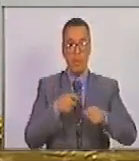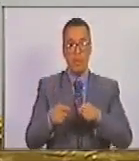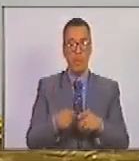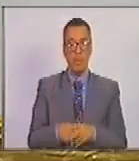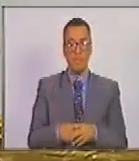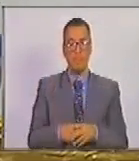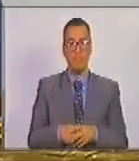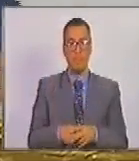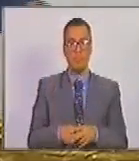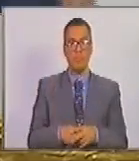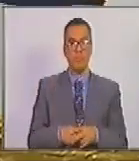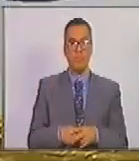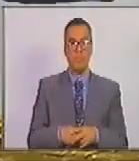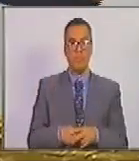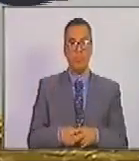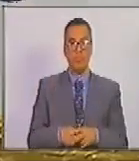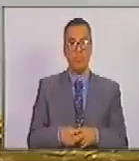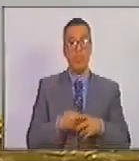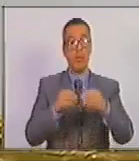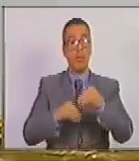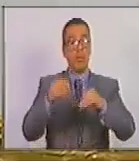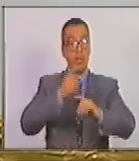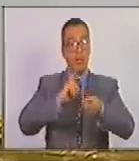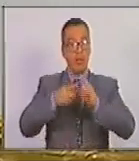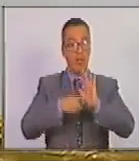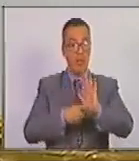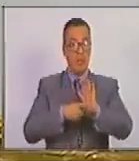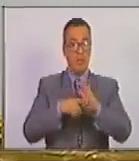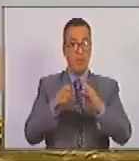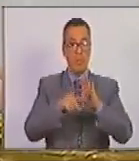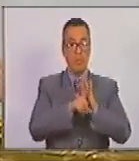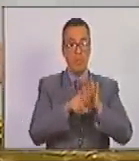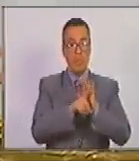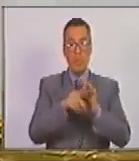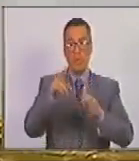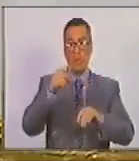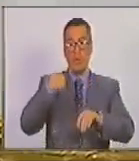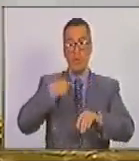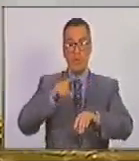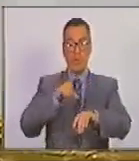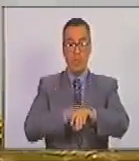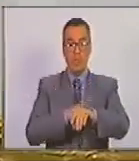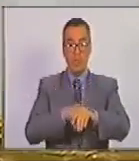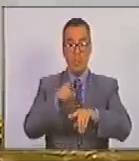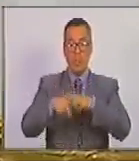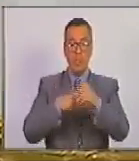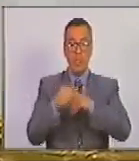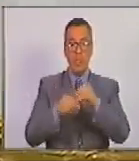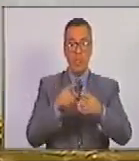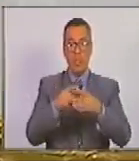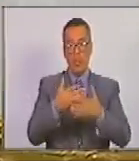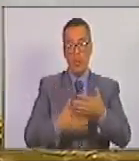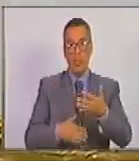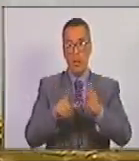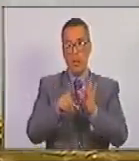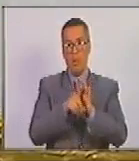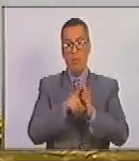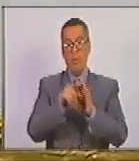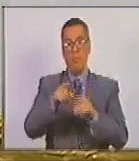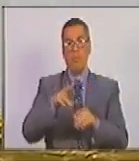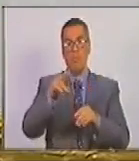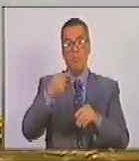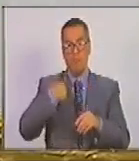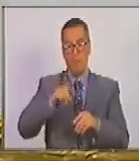imperiales han surgido algunas propuestas legislativas no es tiempo de decir aún en qué consisten estas propuestas legislativas